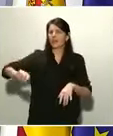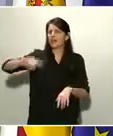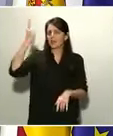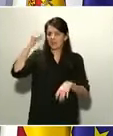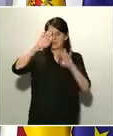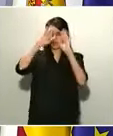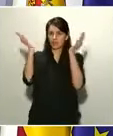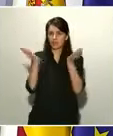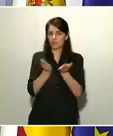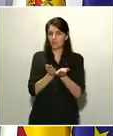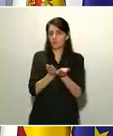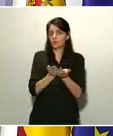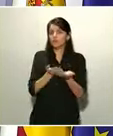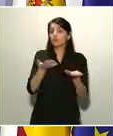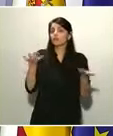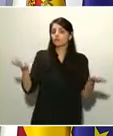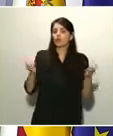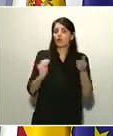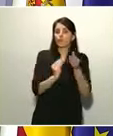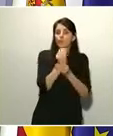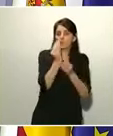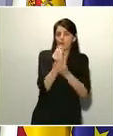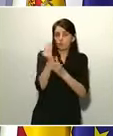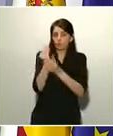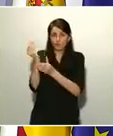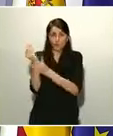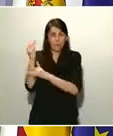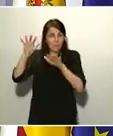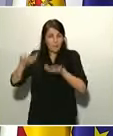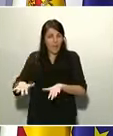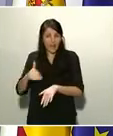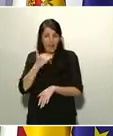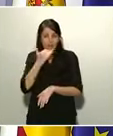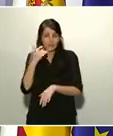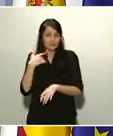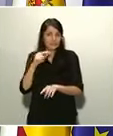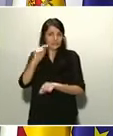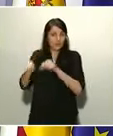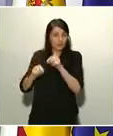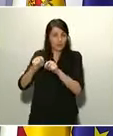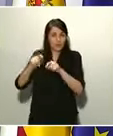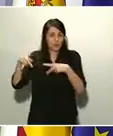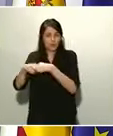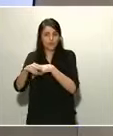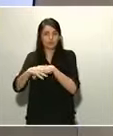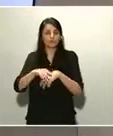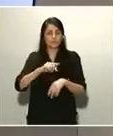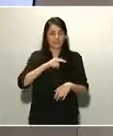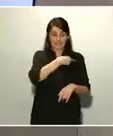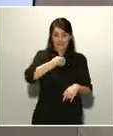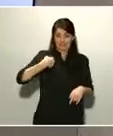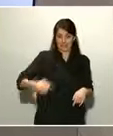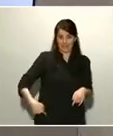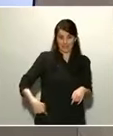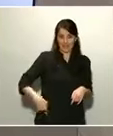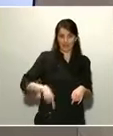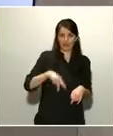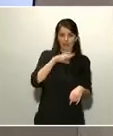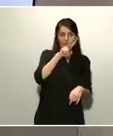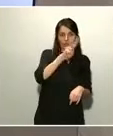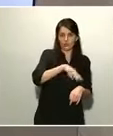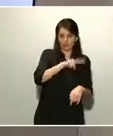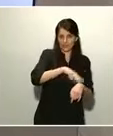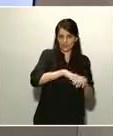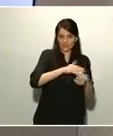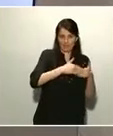completo la producción, salvo bienes básicos, si no se frena el contagio? China tardó dos meses en frenarlo con medidas mucho más restrictivas. ¿Cuánto